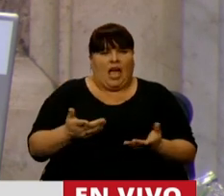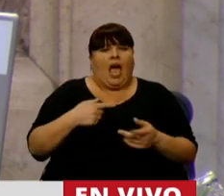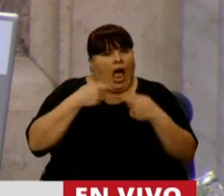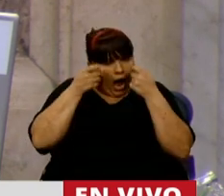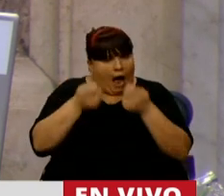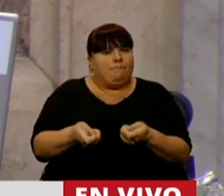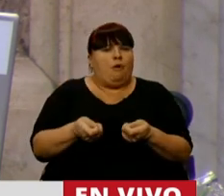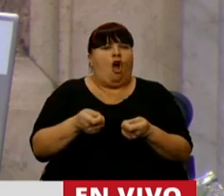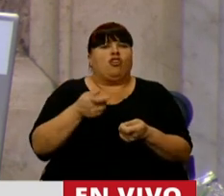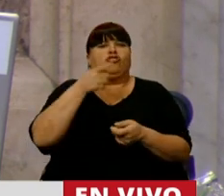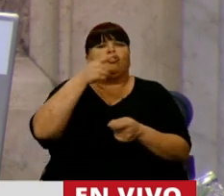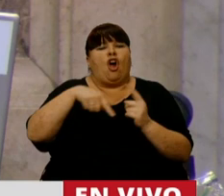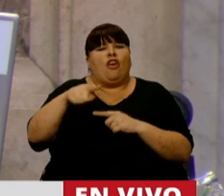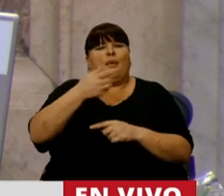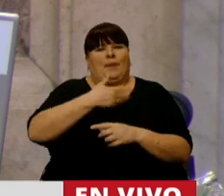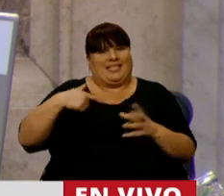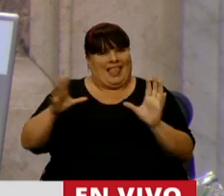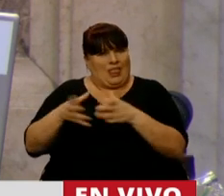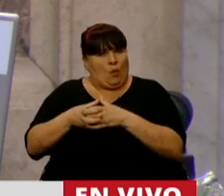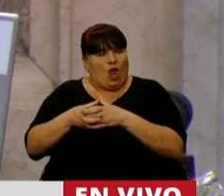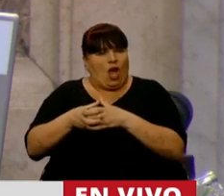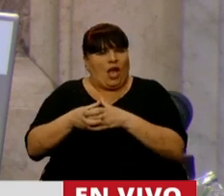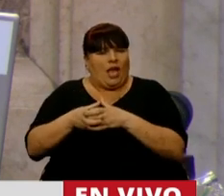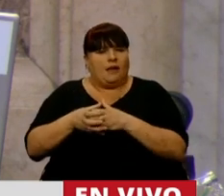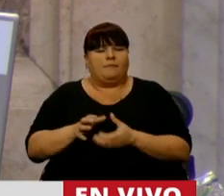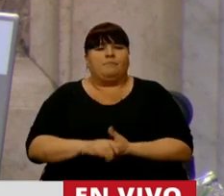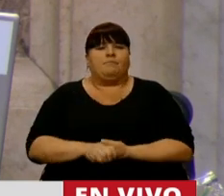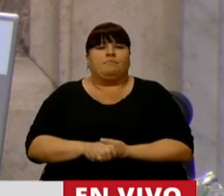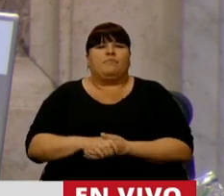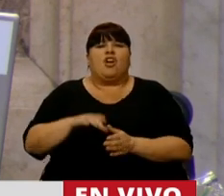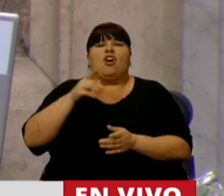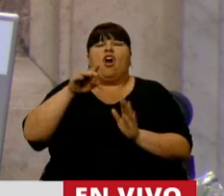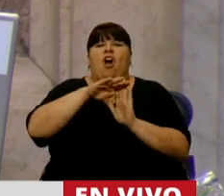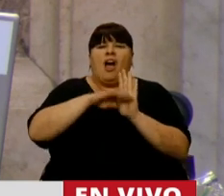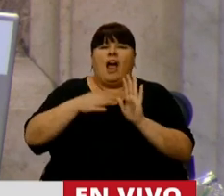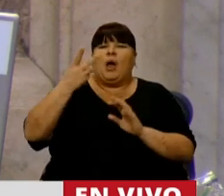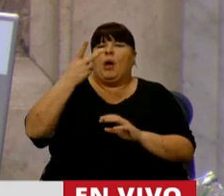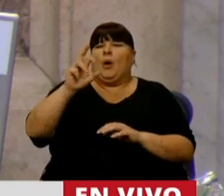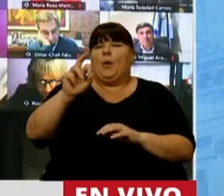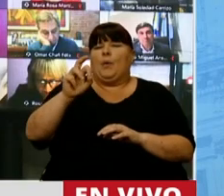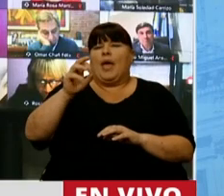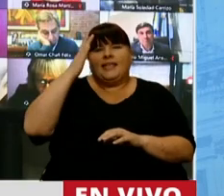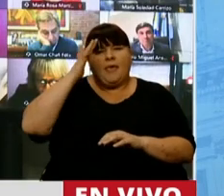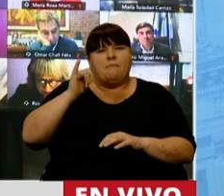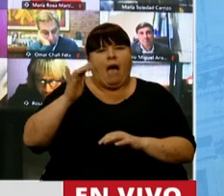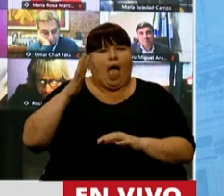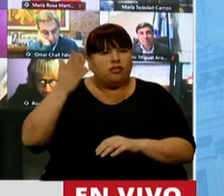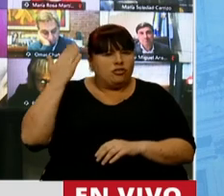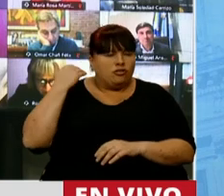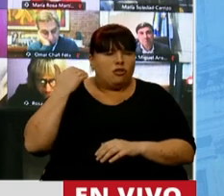Acompañamos a través del Presidente del Interbloque con las medidas de la SASPO, allá por el 20 de marzo,